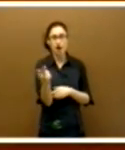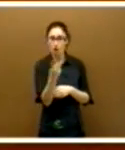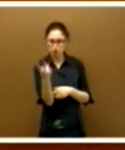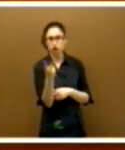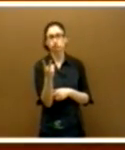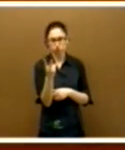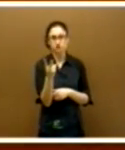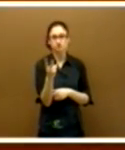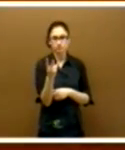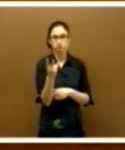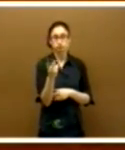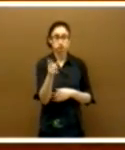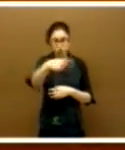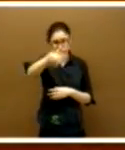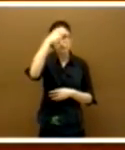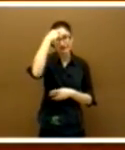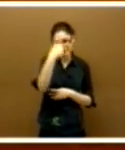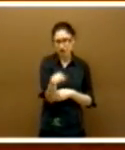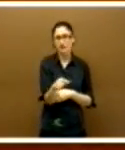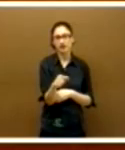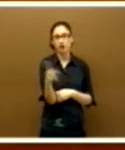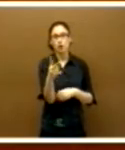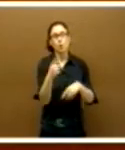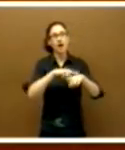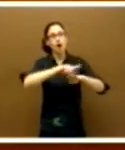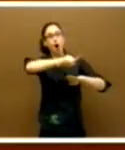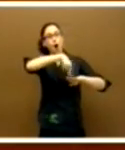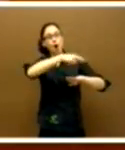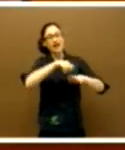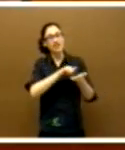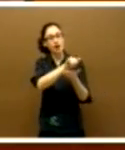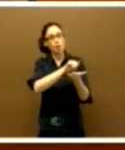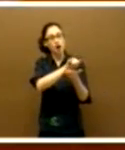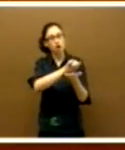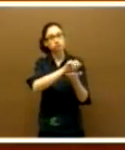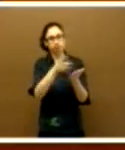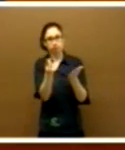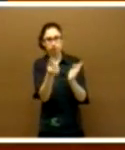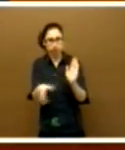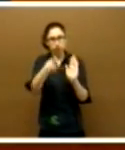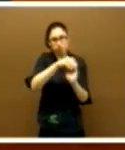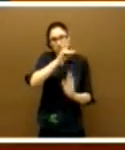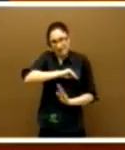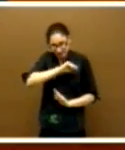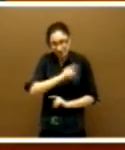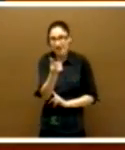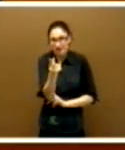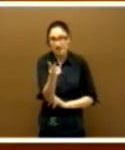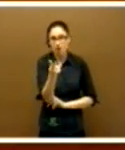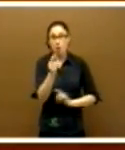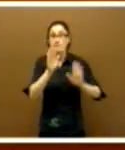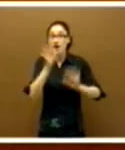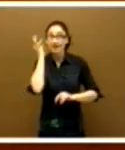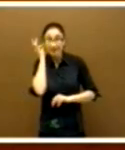procesión. Como sus señorías saben, tienen un complemento por horas de vuelo que no es nada despreciable, pero ella